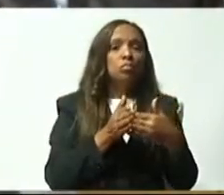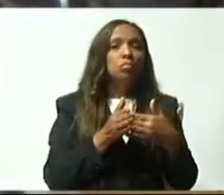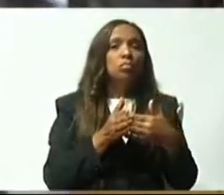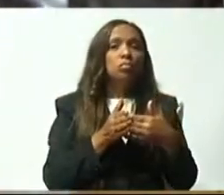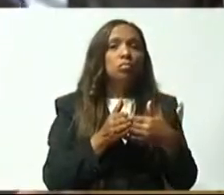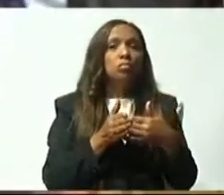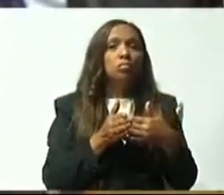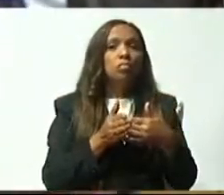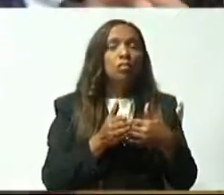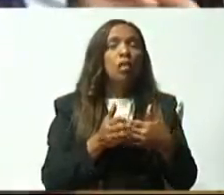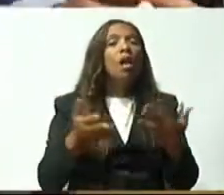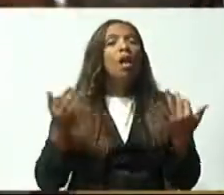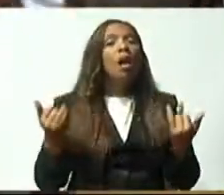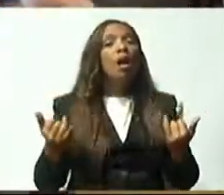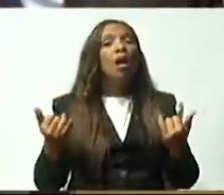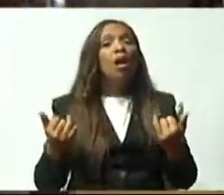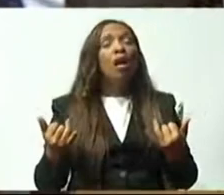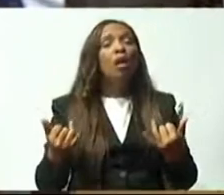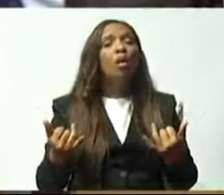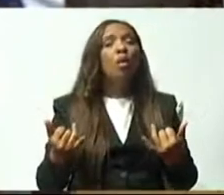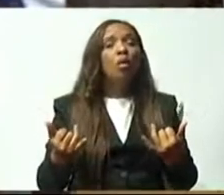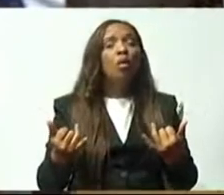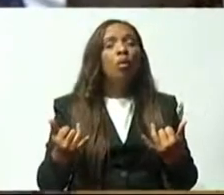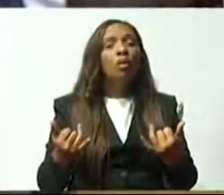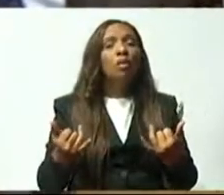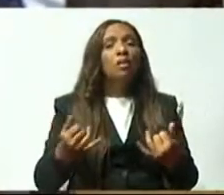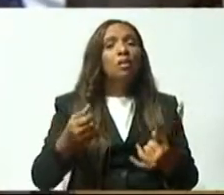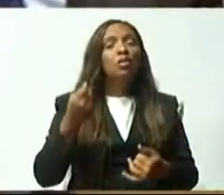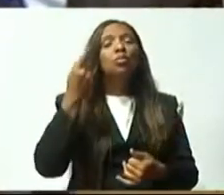Las actuaciones del Ministerio Público son preparatorias,